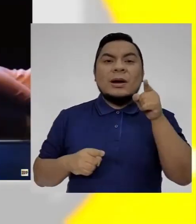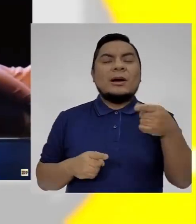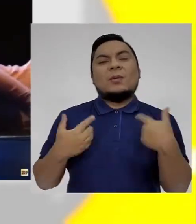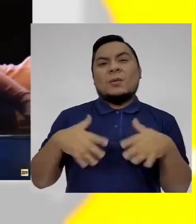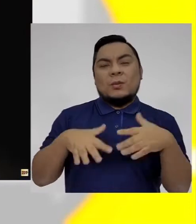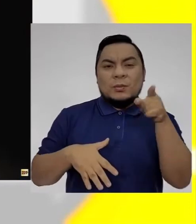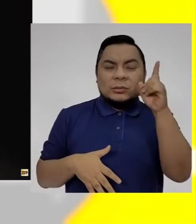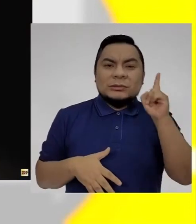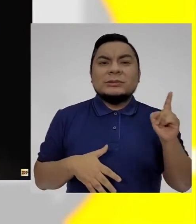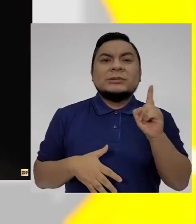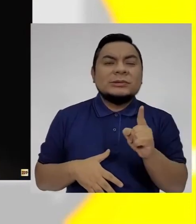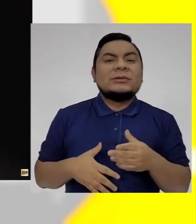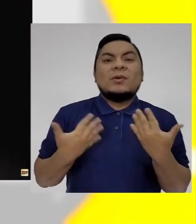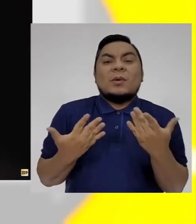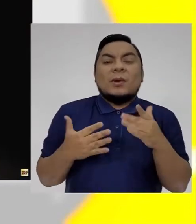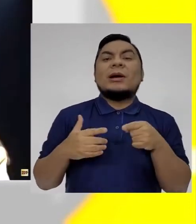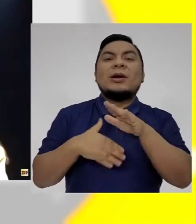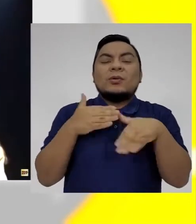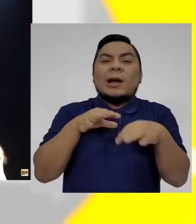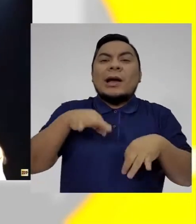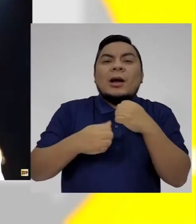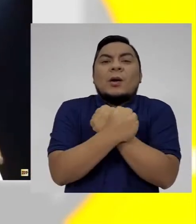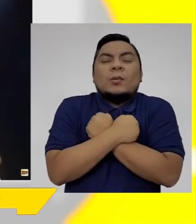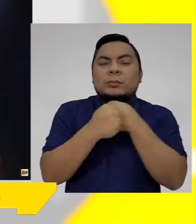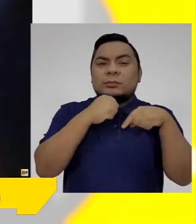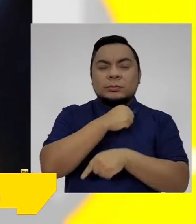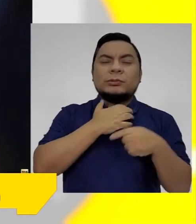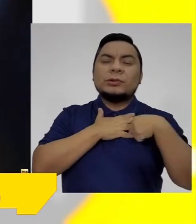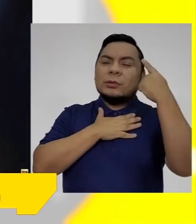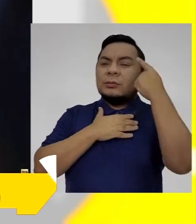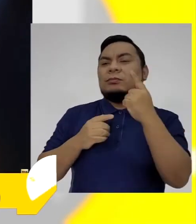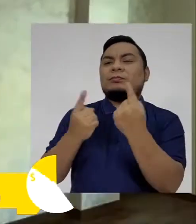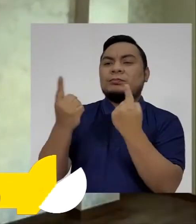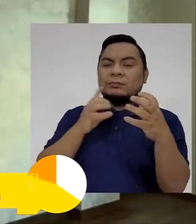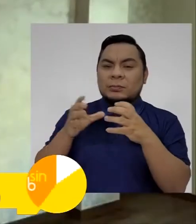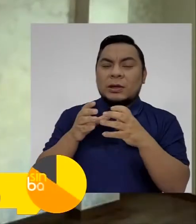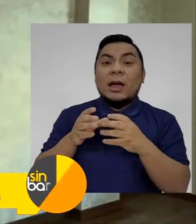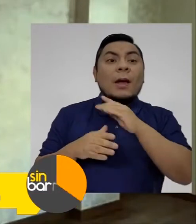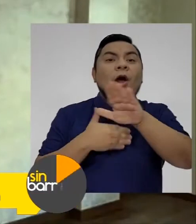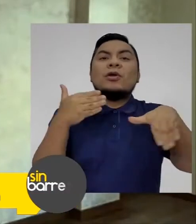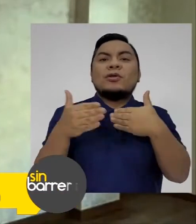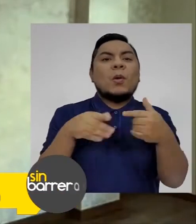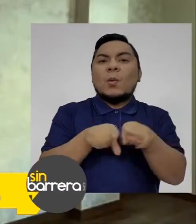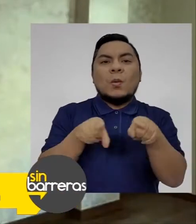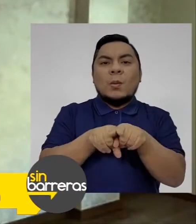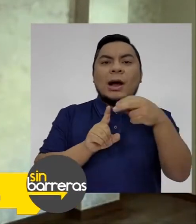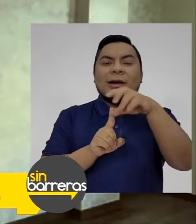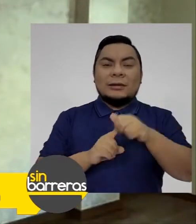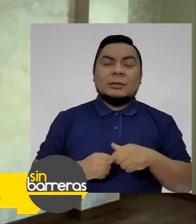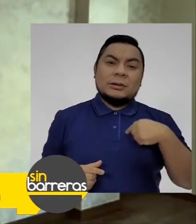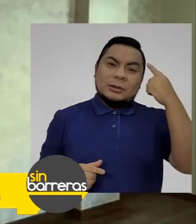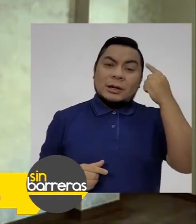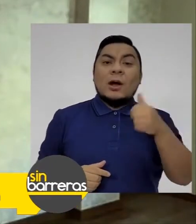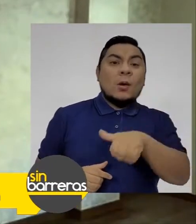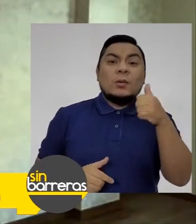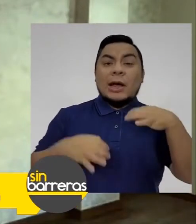estaba muy mal, sencillamente no podía hacer la función, entonces decidimos que otro